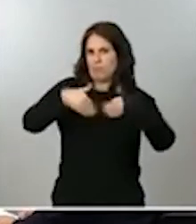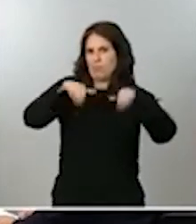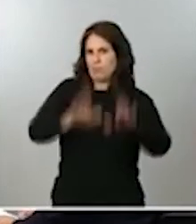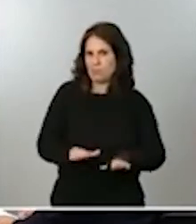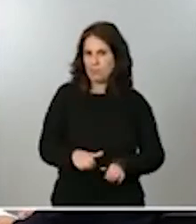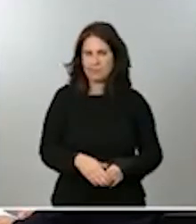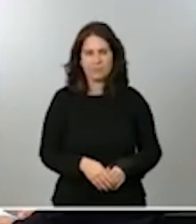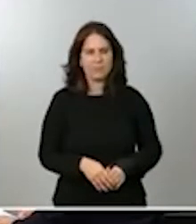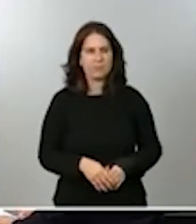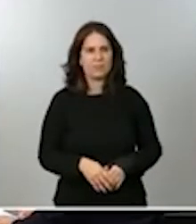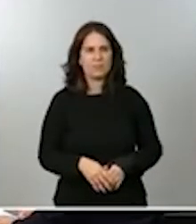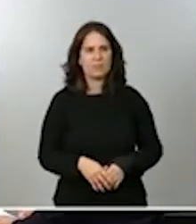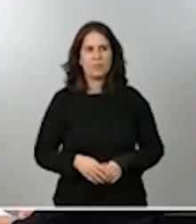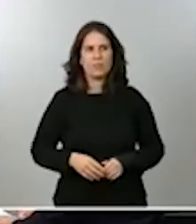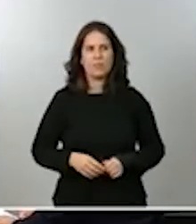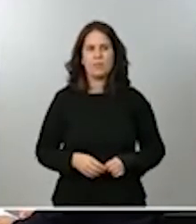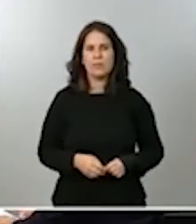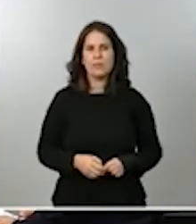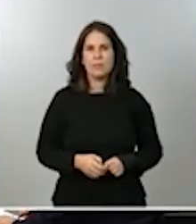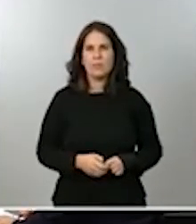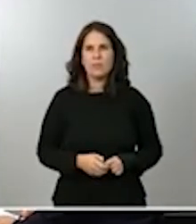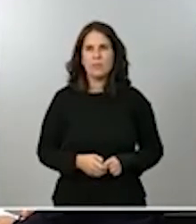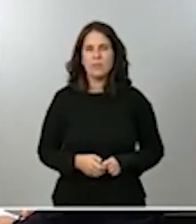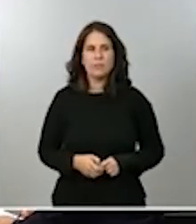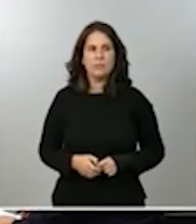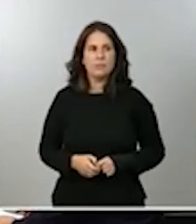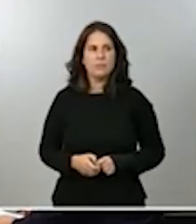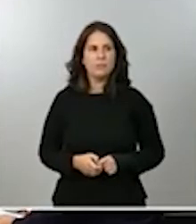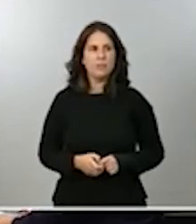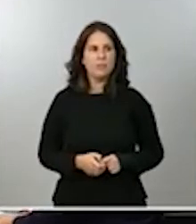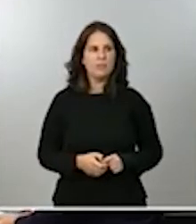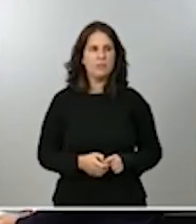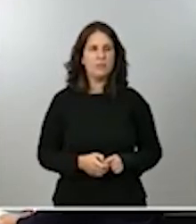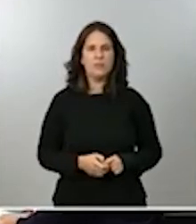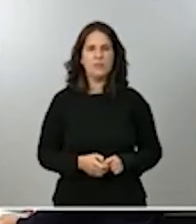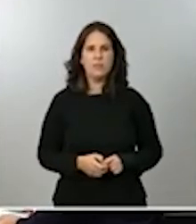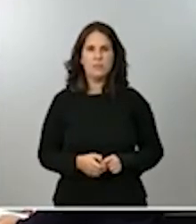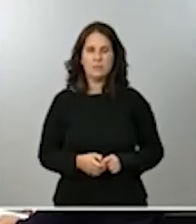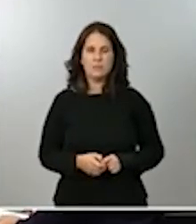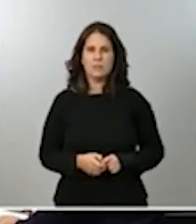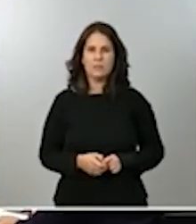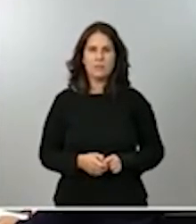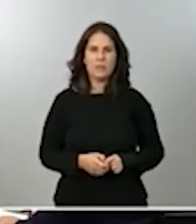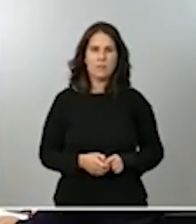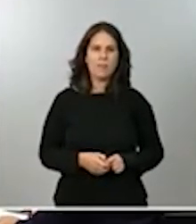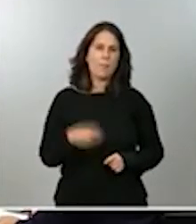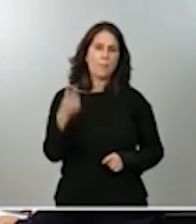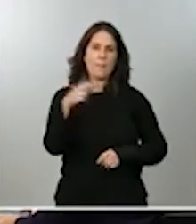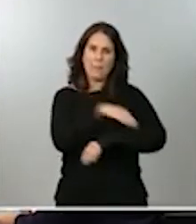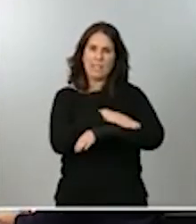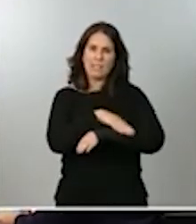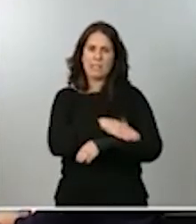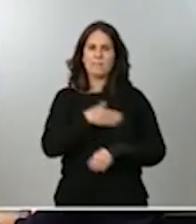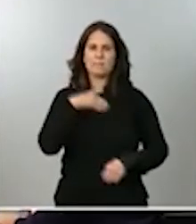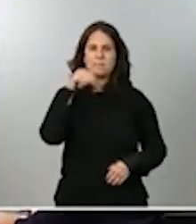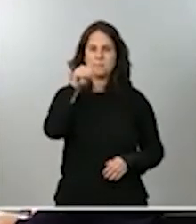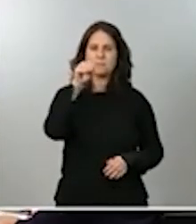los que han planteado, querían preguntarle cuál es